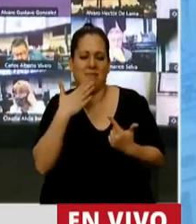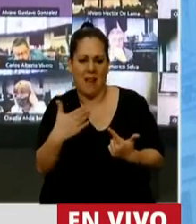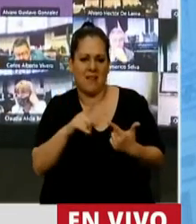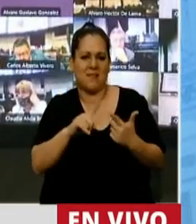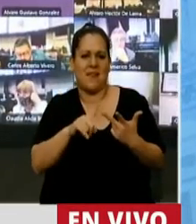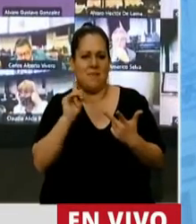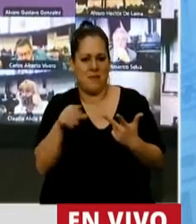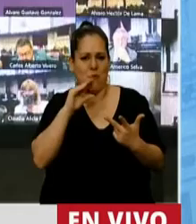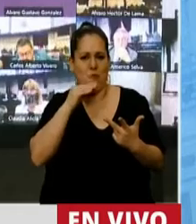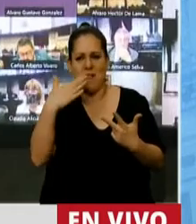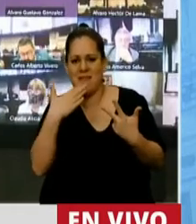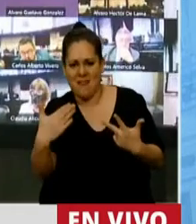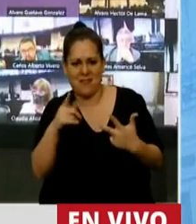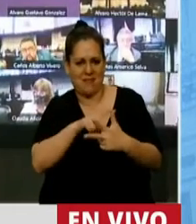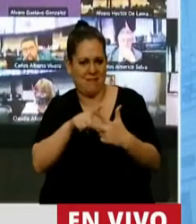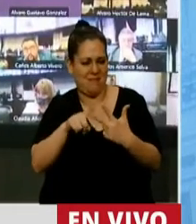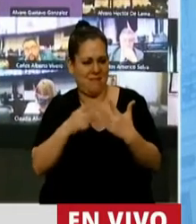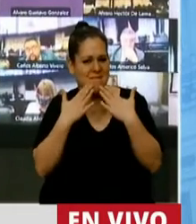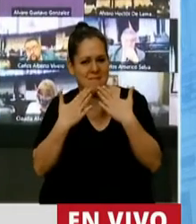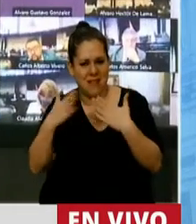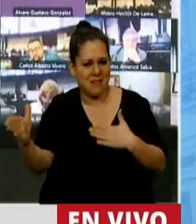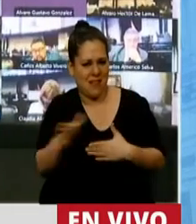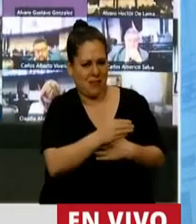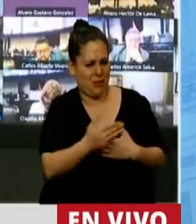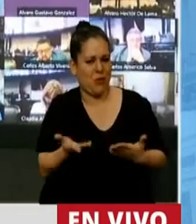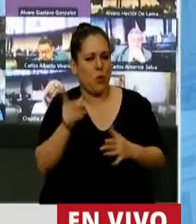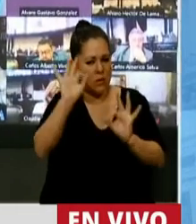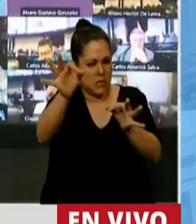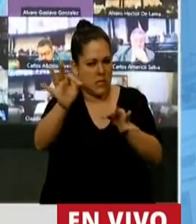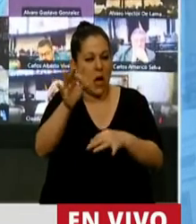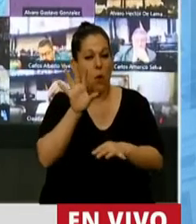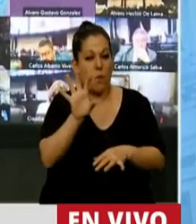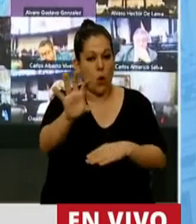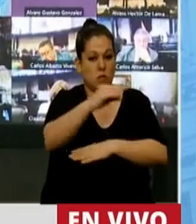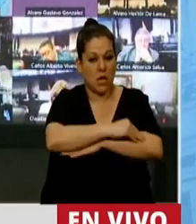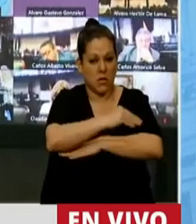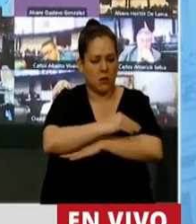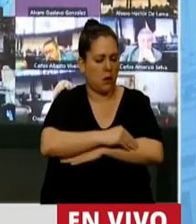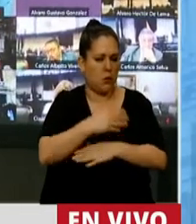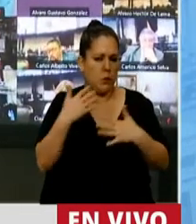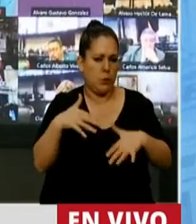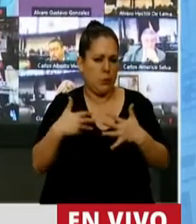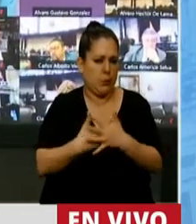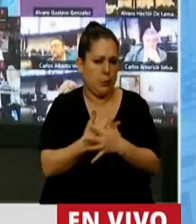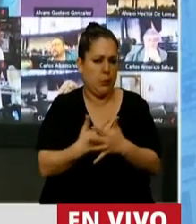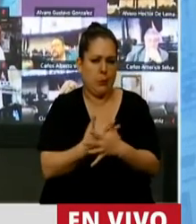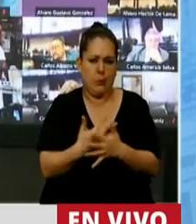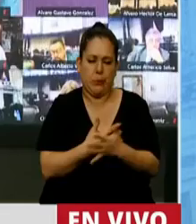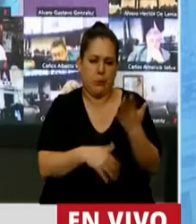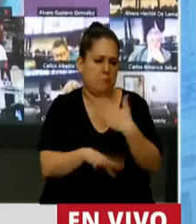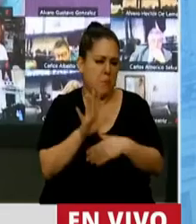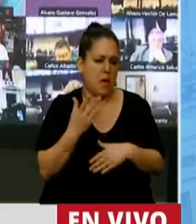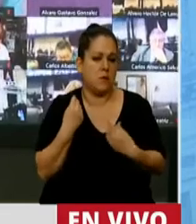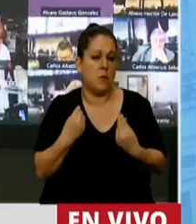Santa Cruz ha sido una de las provincias más castigadas durante estos últimos tiempos, cuando